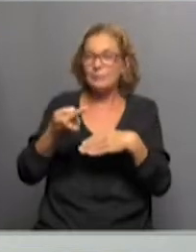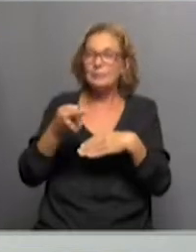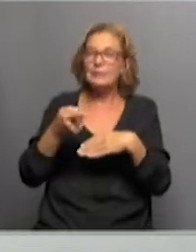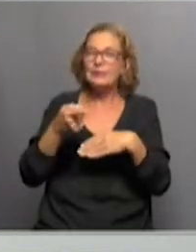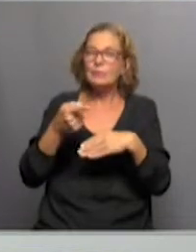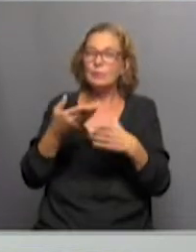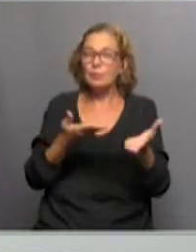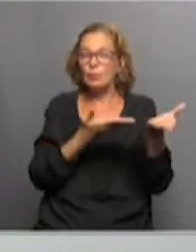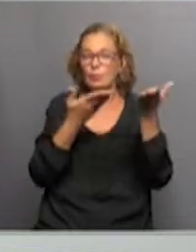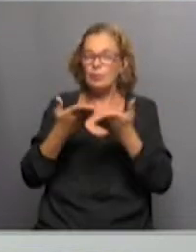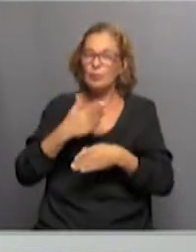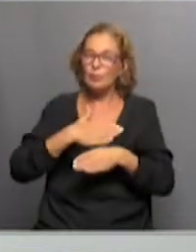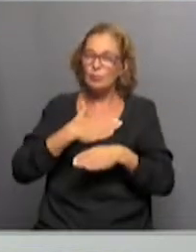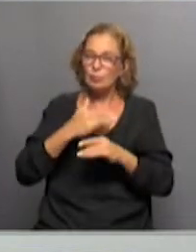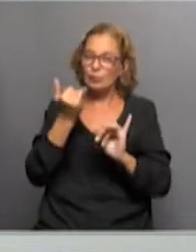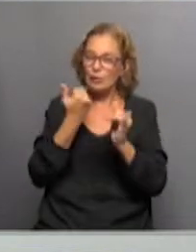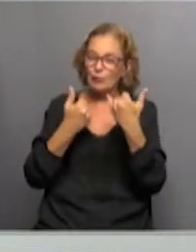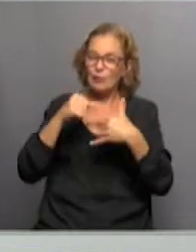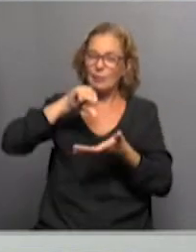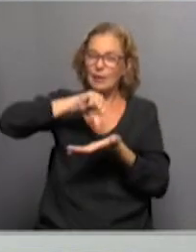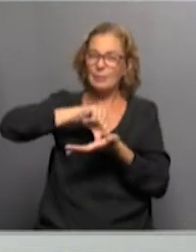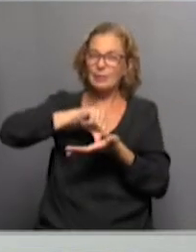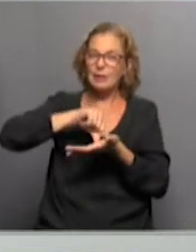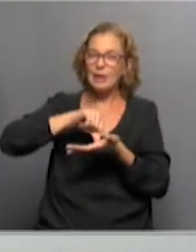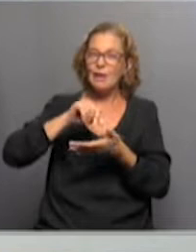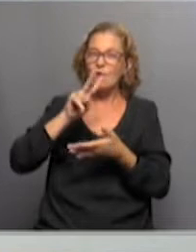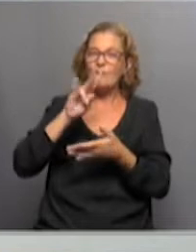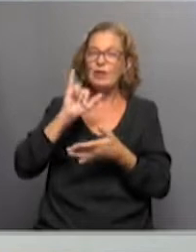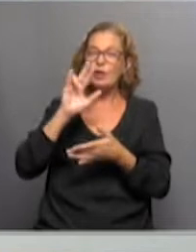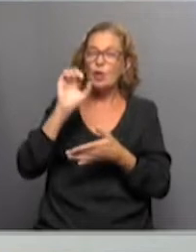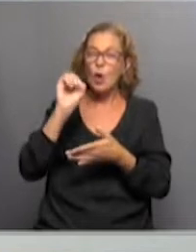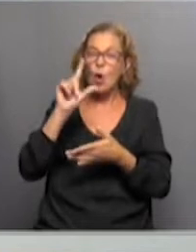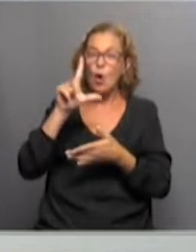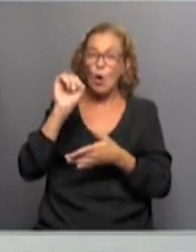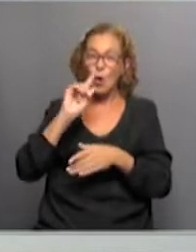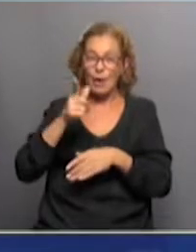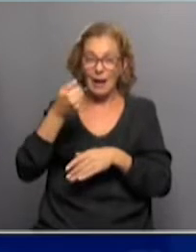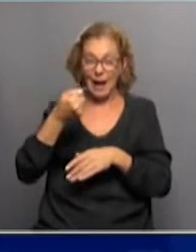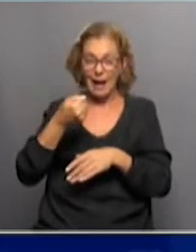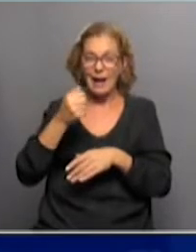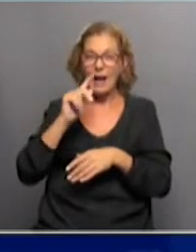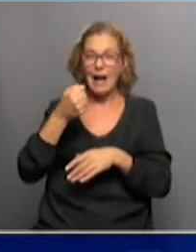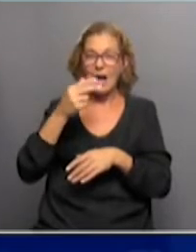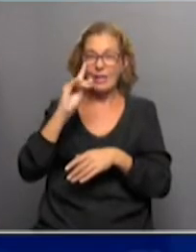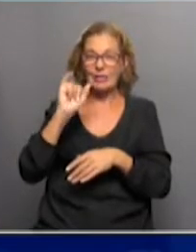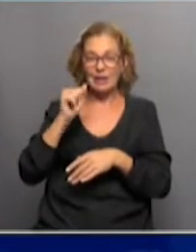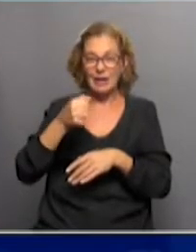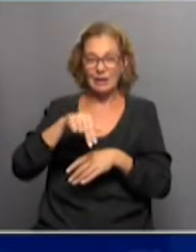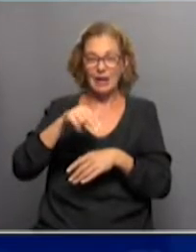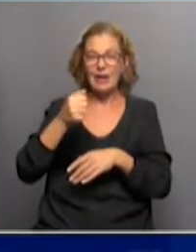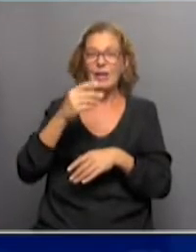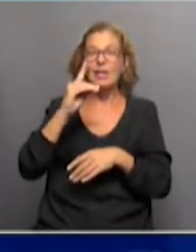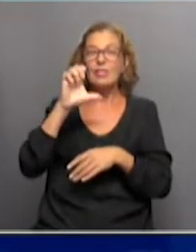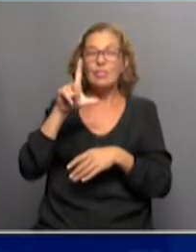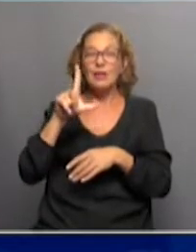exactamente, ya estamos recibiendo con mucho gusto el informe capital a la viróloga e investigadora Adriana Delfraro, integrante de